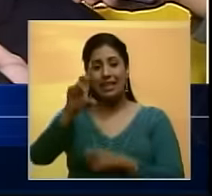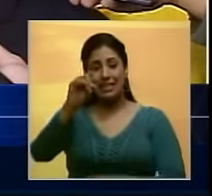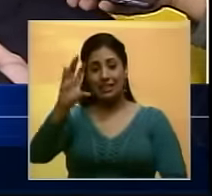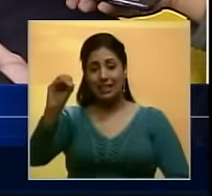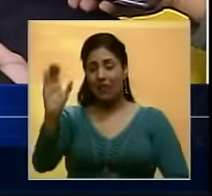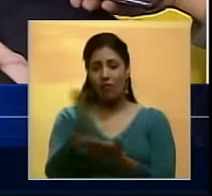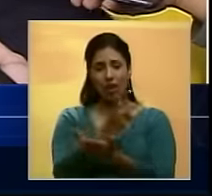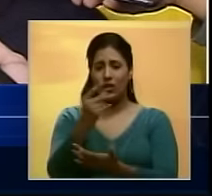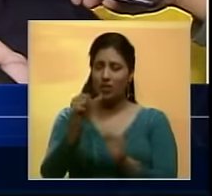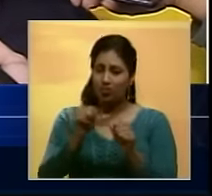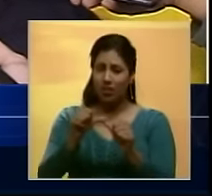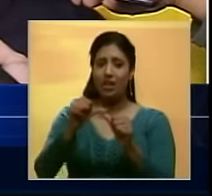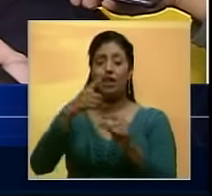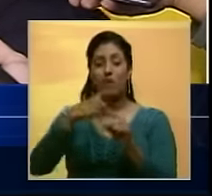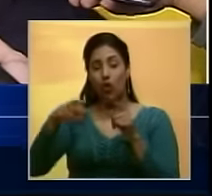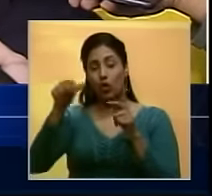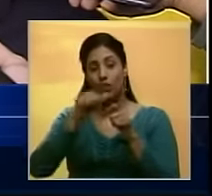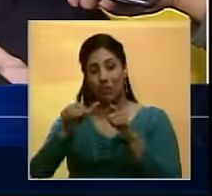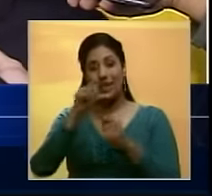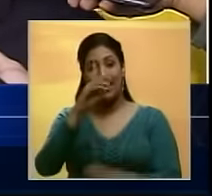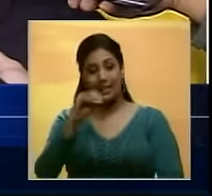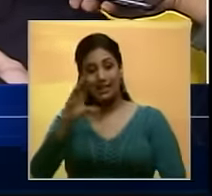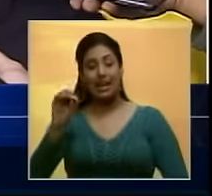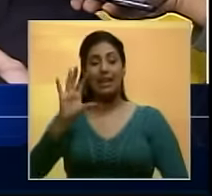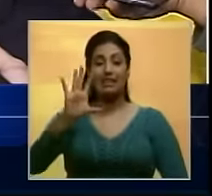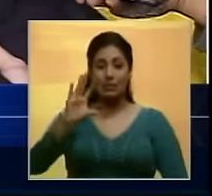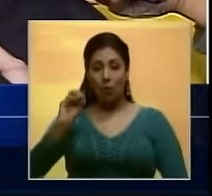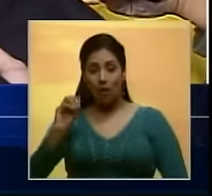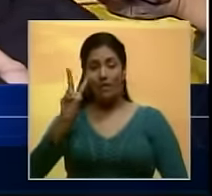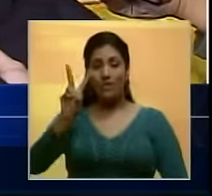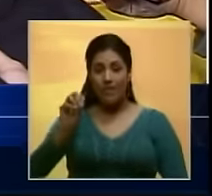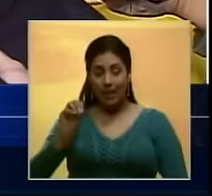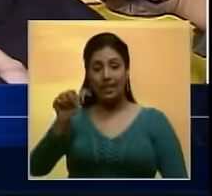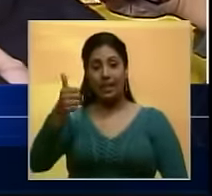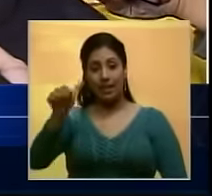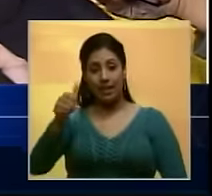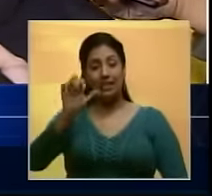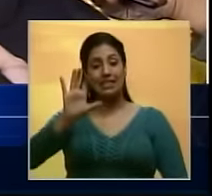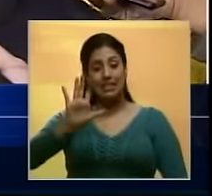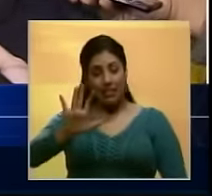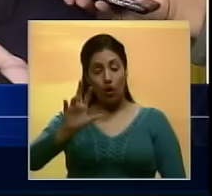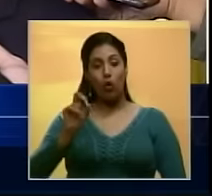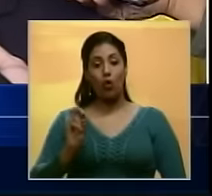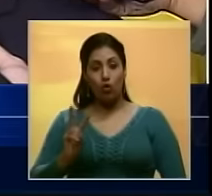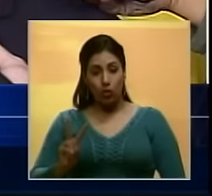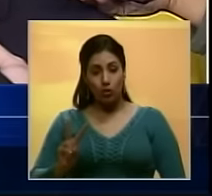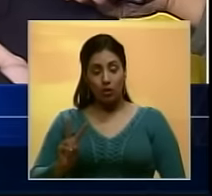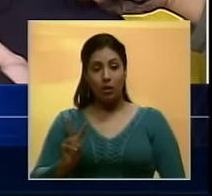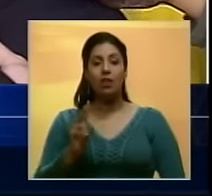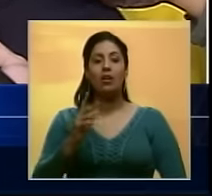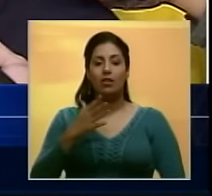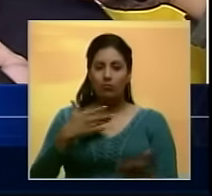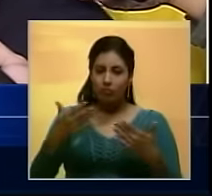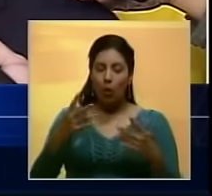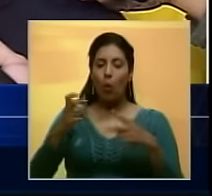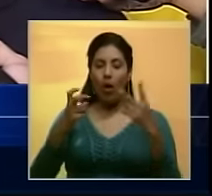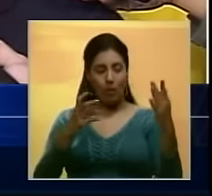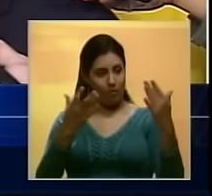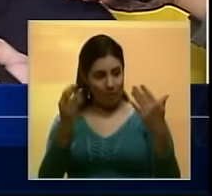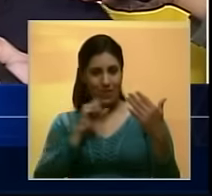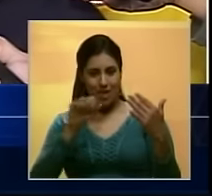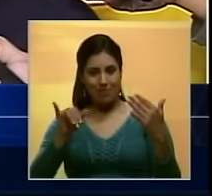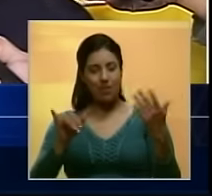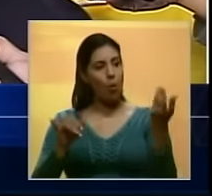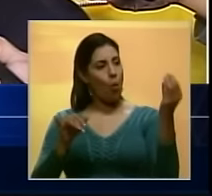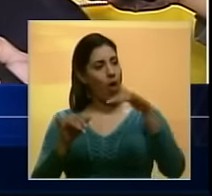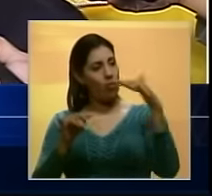de 100 Y que los billetes de 100, 50, 20, 10, 5 y 2 Convivan con los nuevos billetes que